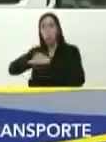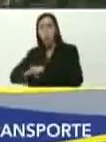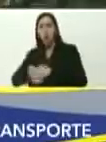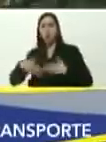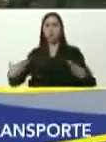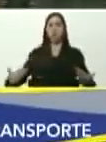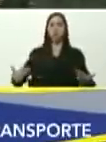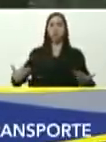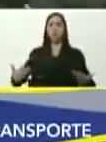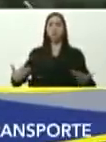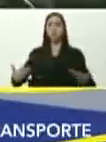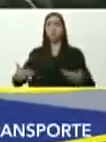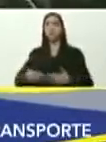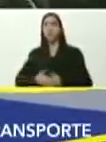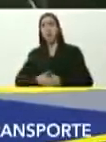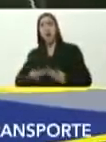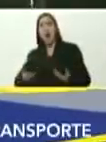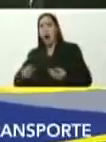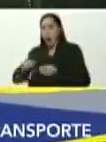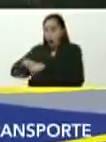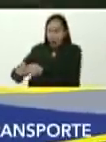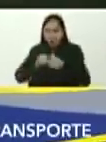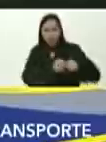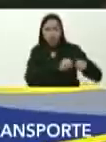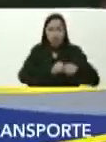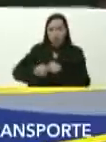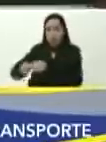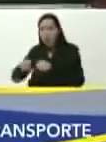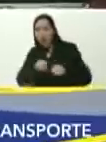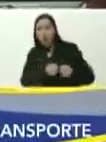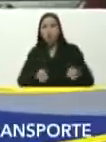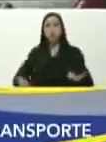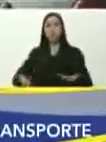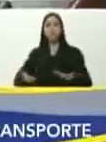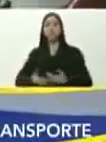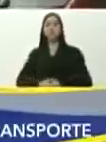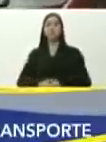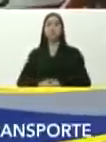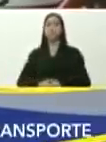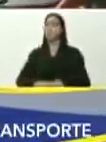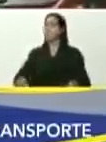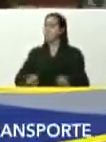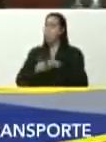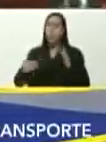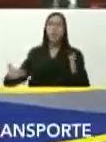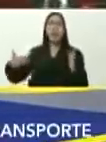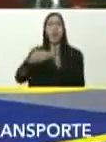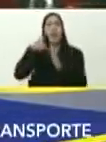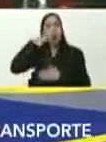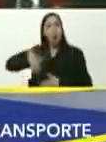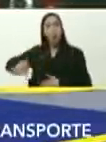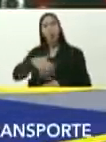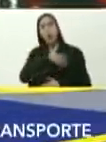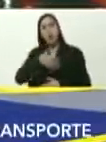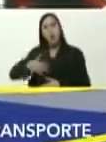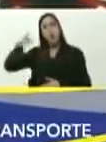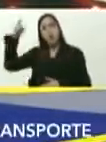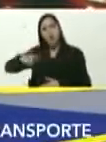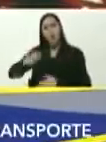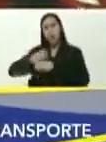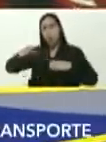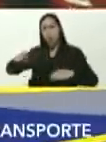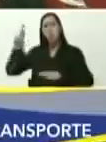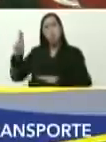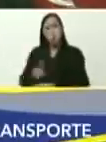acumularlas, por falla en el mantenimiento, de verdad, es una bofetada, al pueblo que quiere, necesita, y